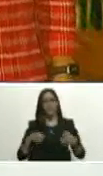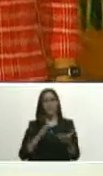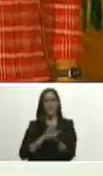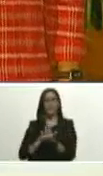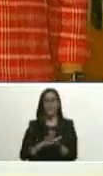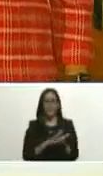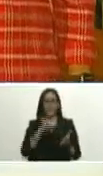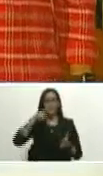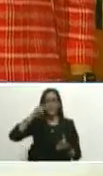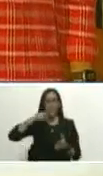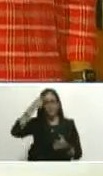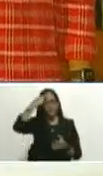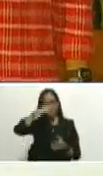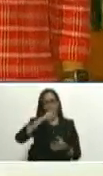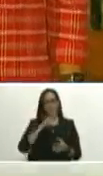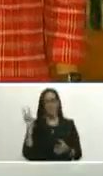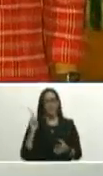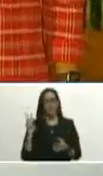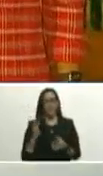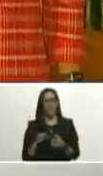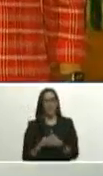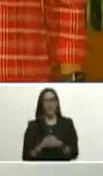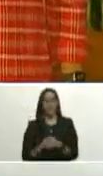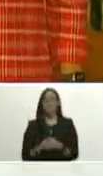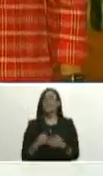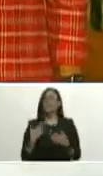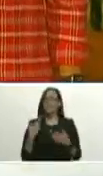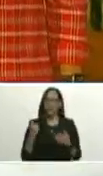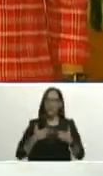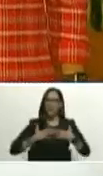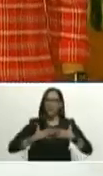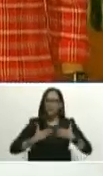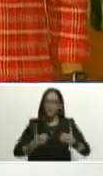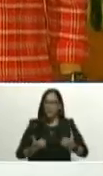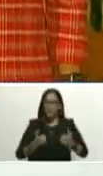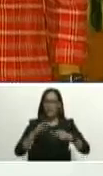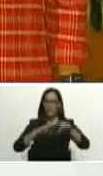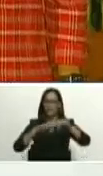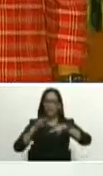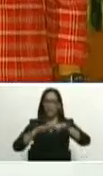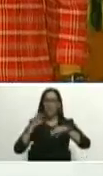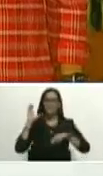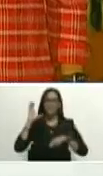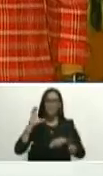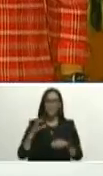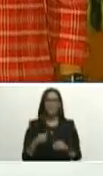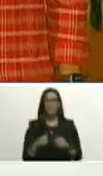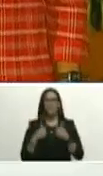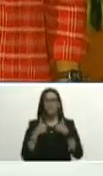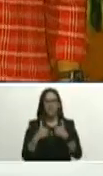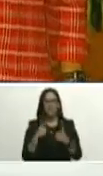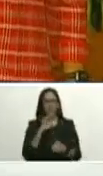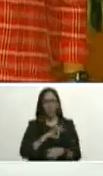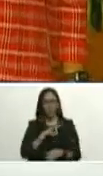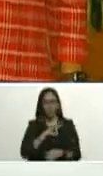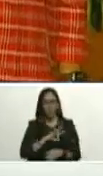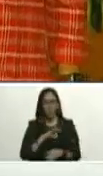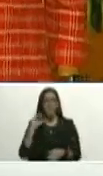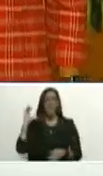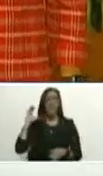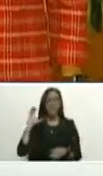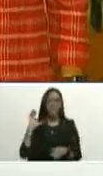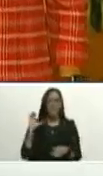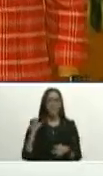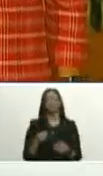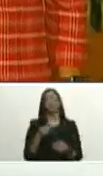Venezuela y para recuperar y reconstruir el estado de bienestar social el estado de las misiones